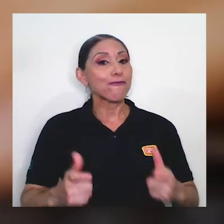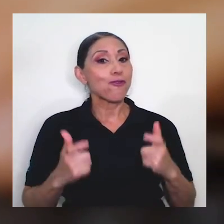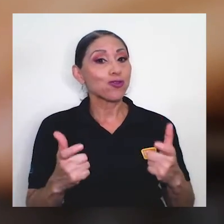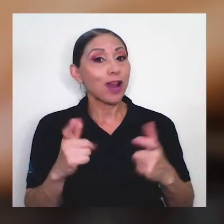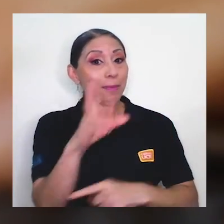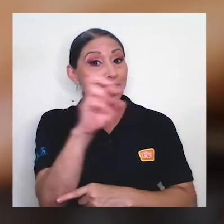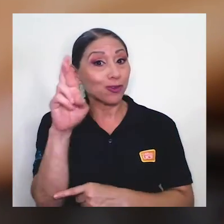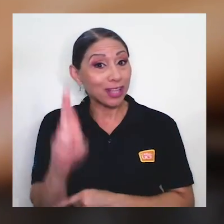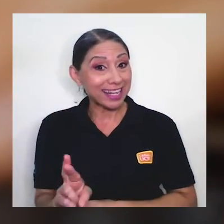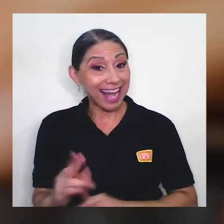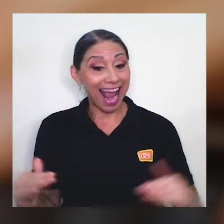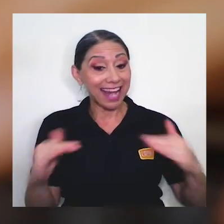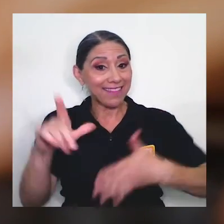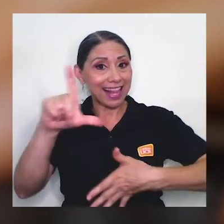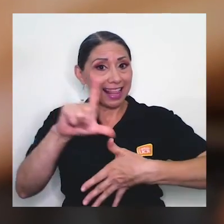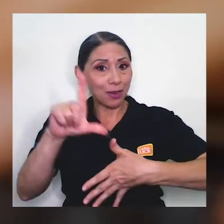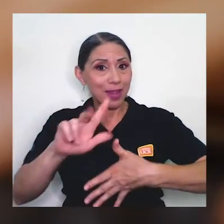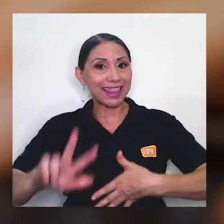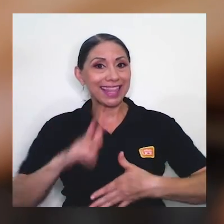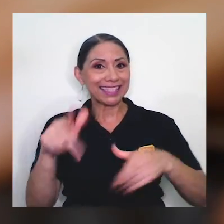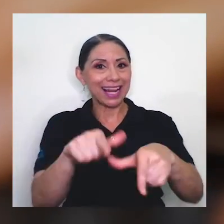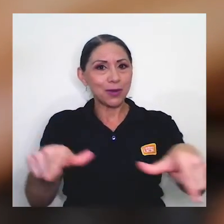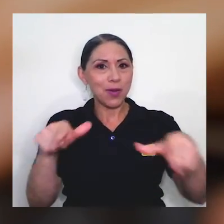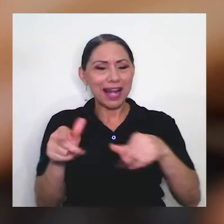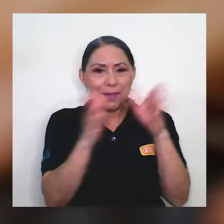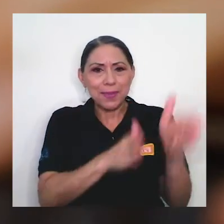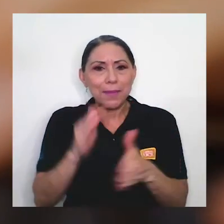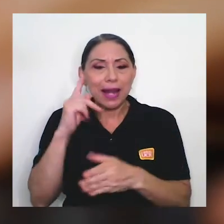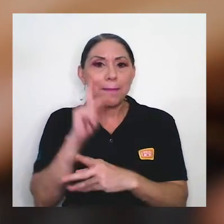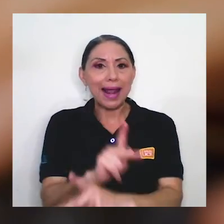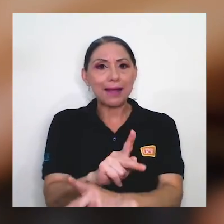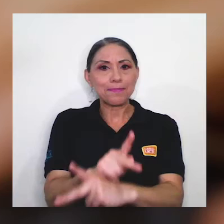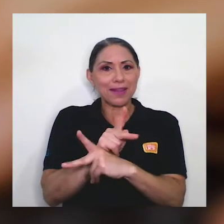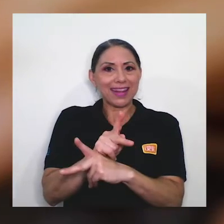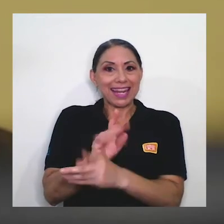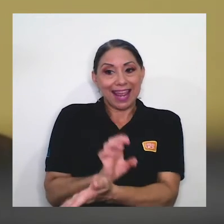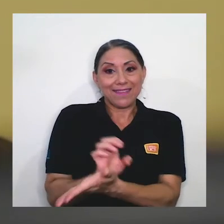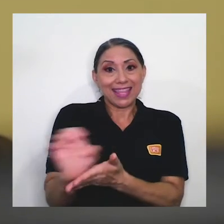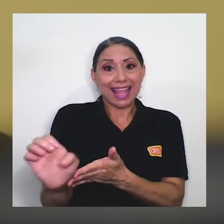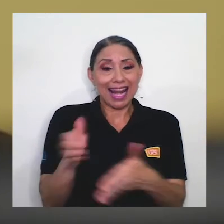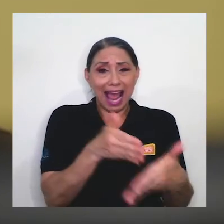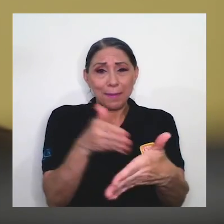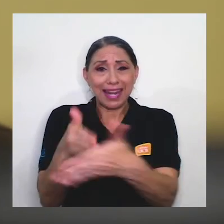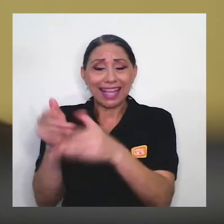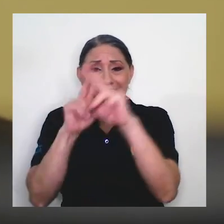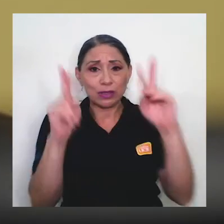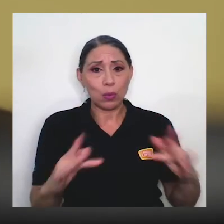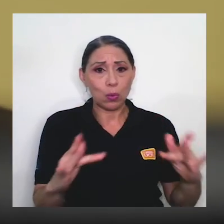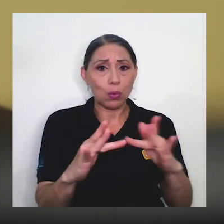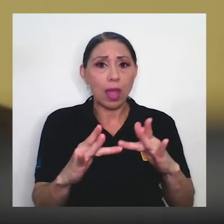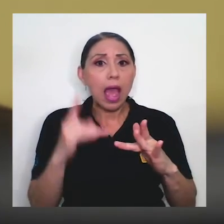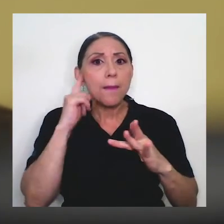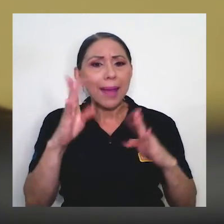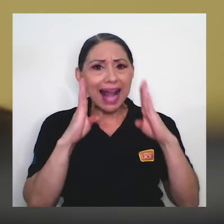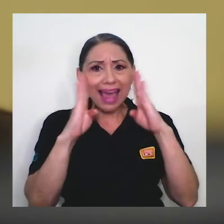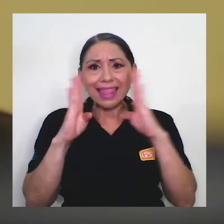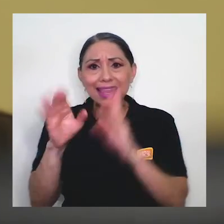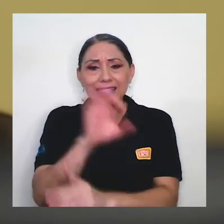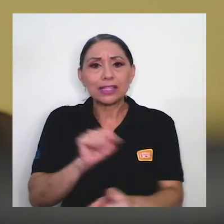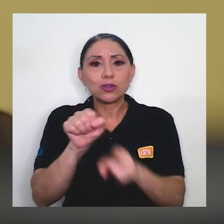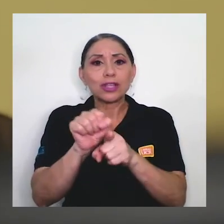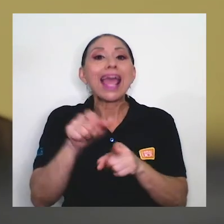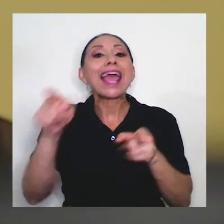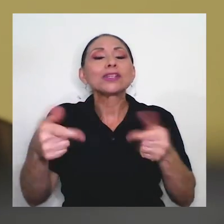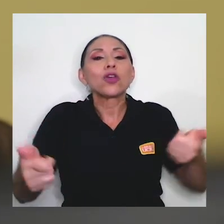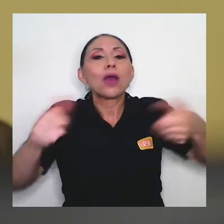lugar en América Latina en preparación para prevenir amenazas cibernéticas y gestionar estos incidentes, según el Ranking